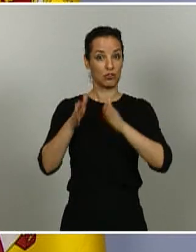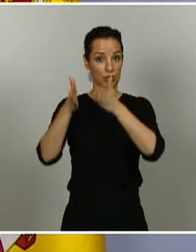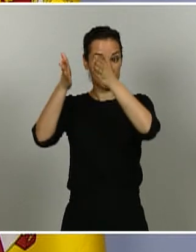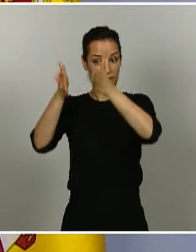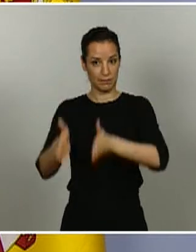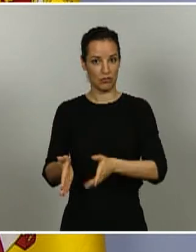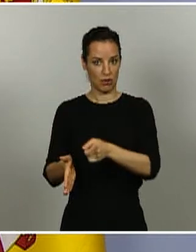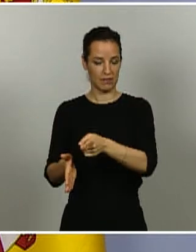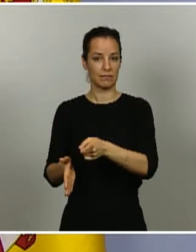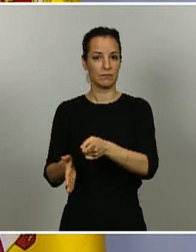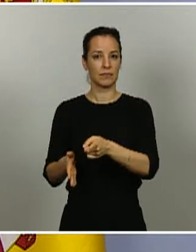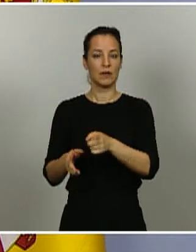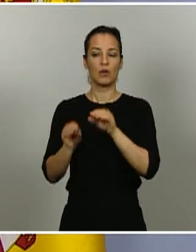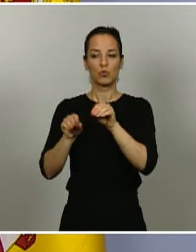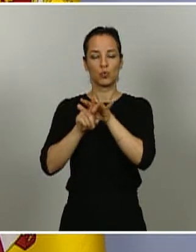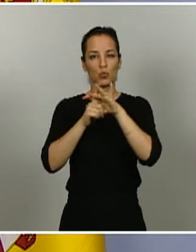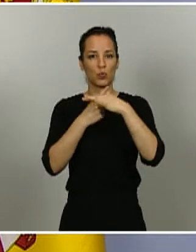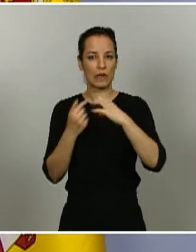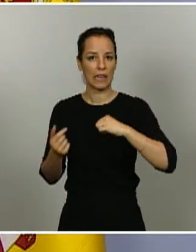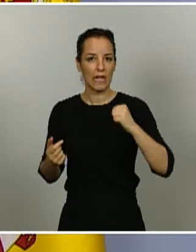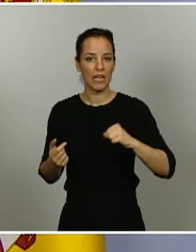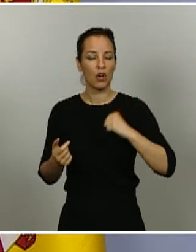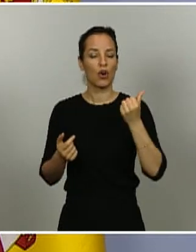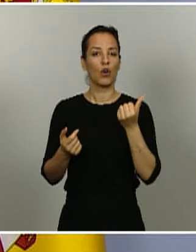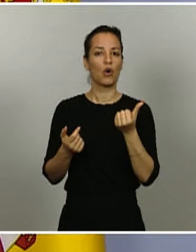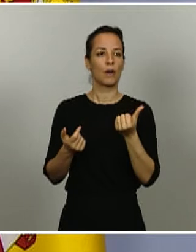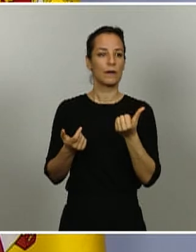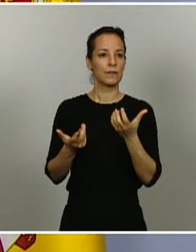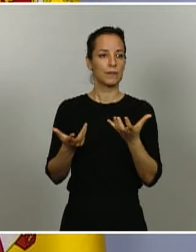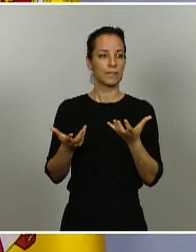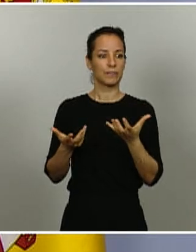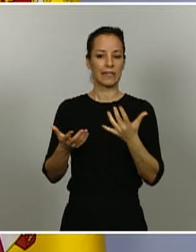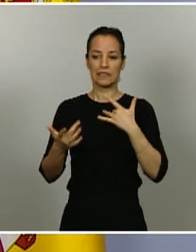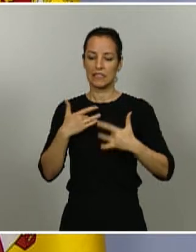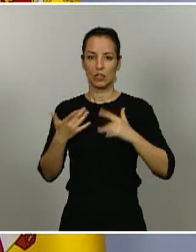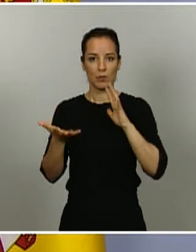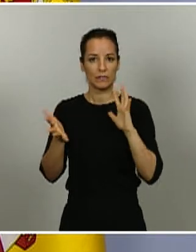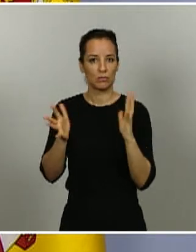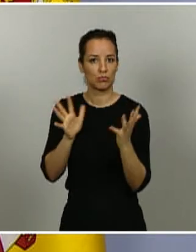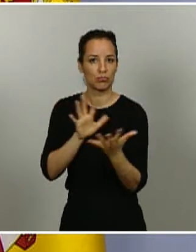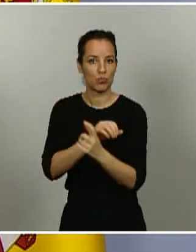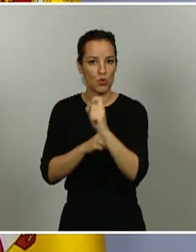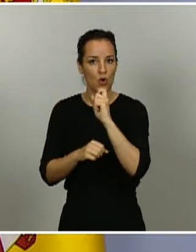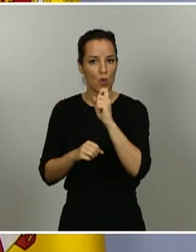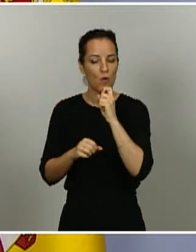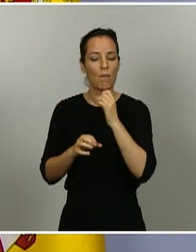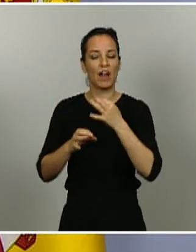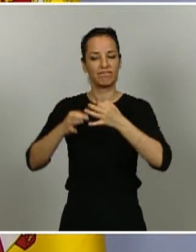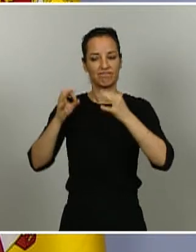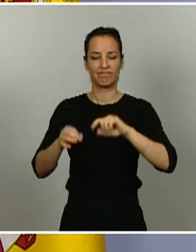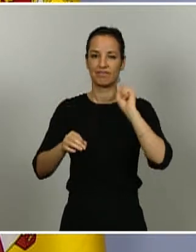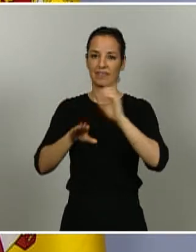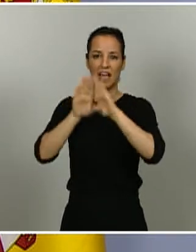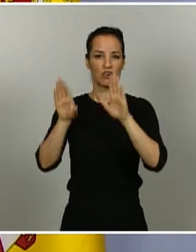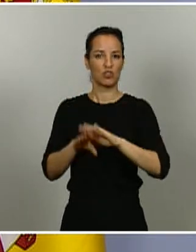su contexto clínico y toda la evolución de los síntomas para hacer un diagnóstico clínico ya sea de